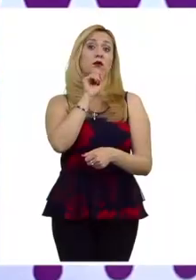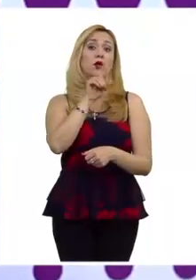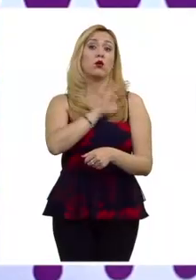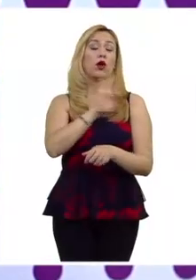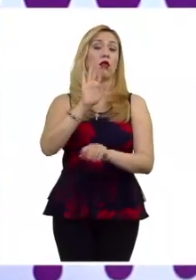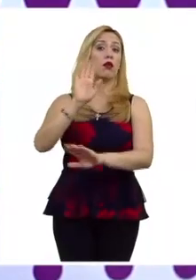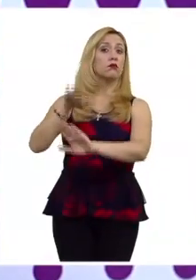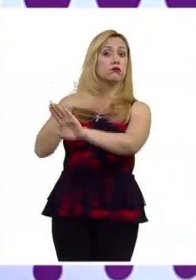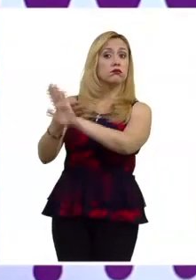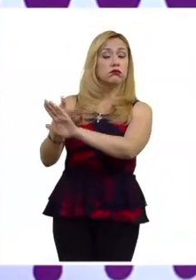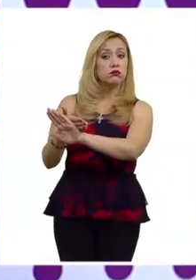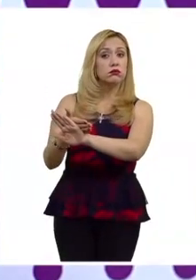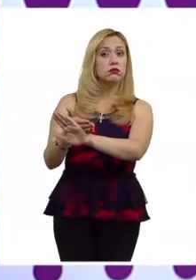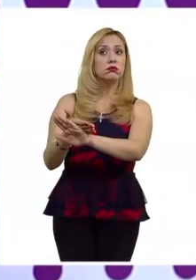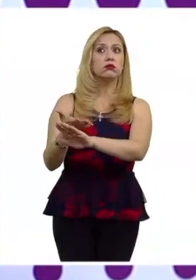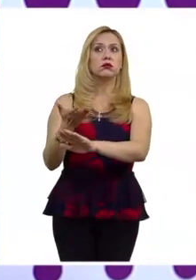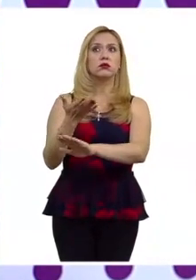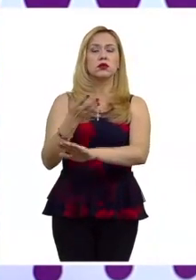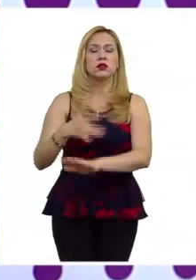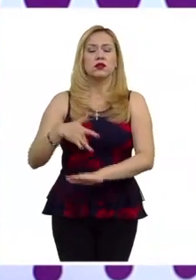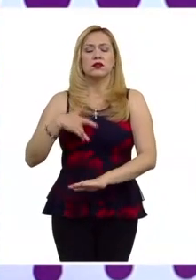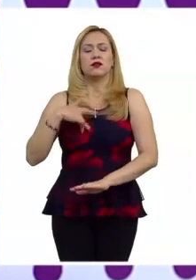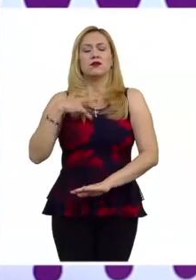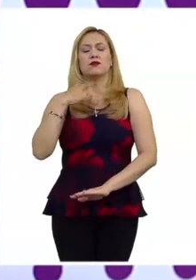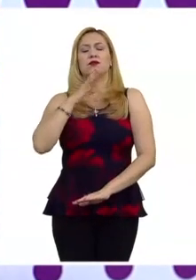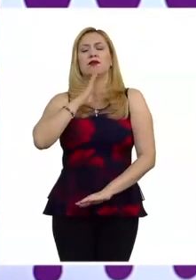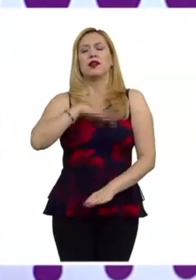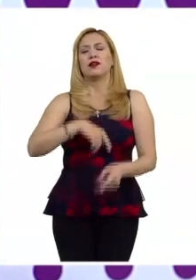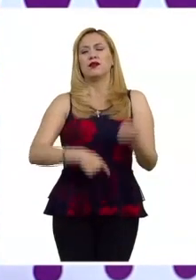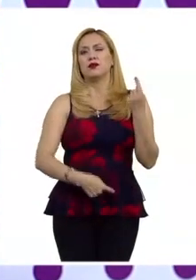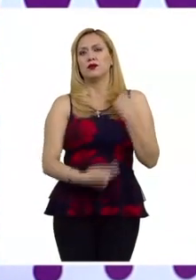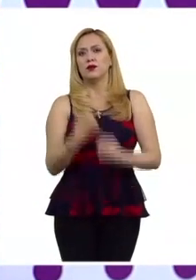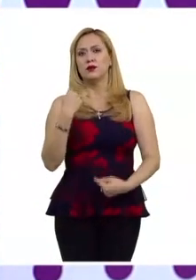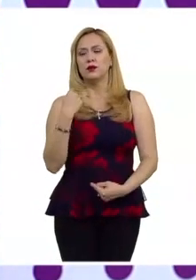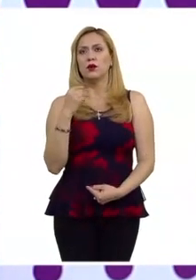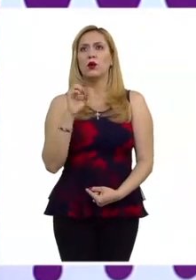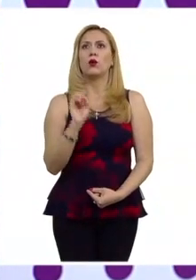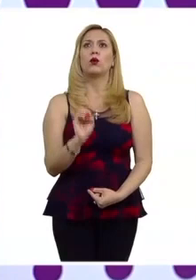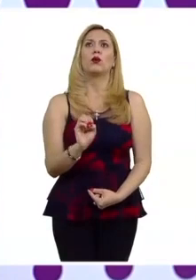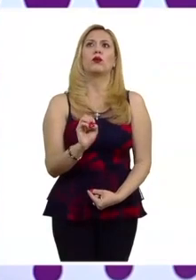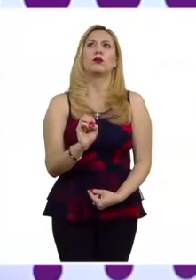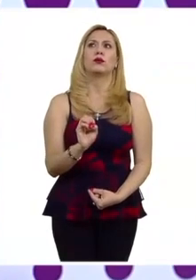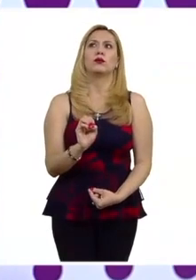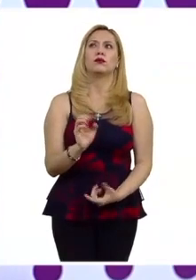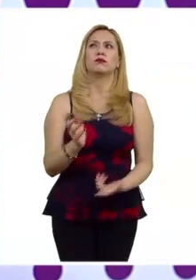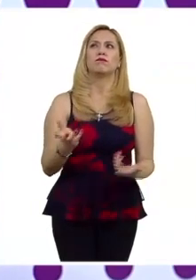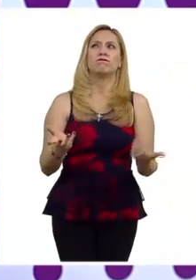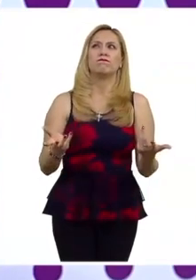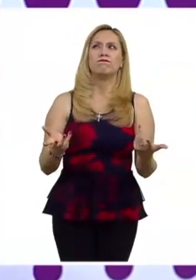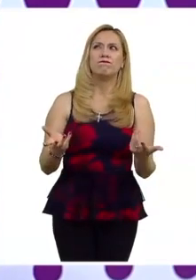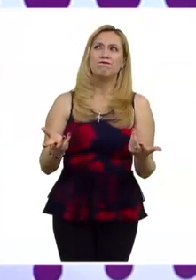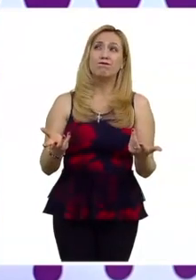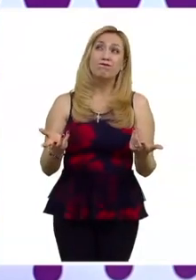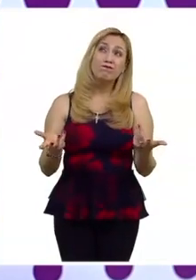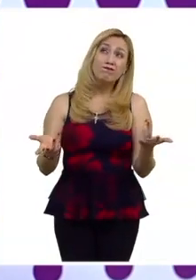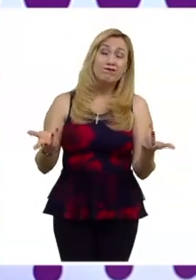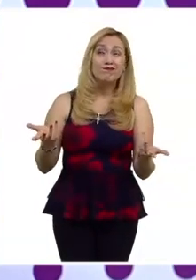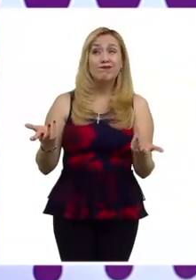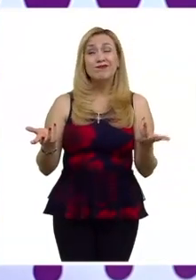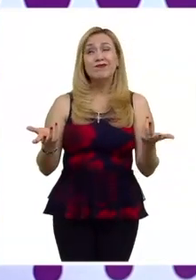discursos que pudieran no manifestarse en las formas más